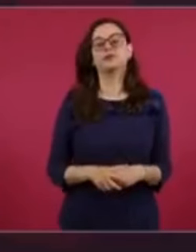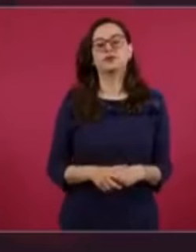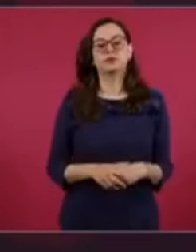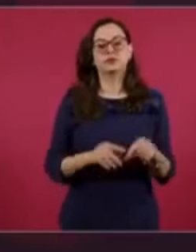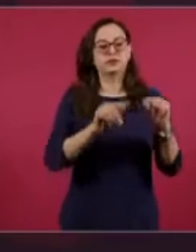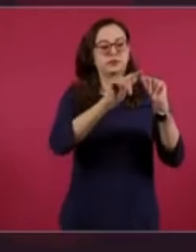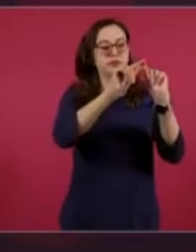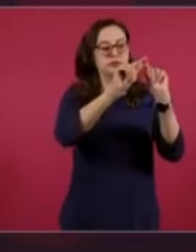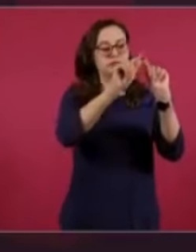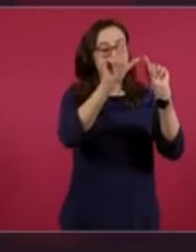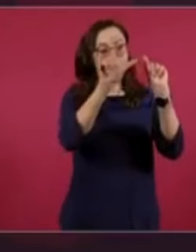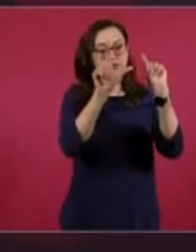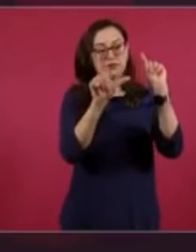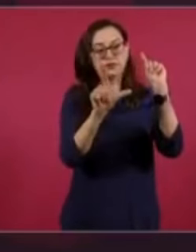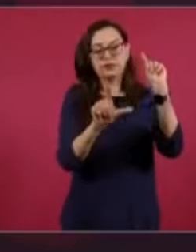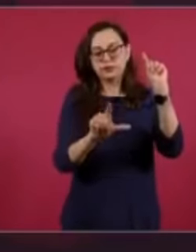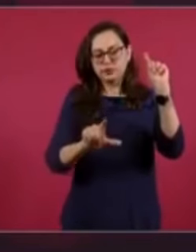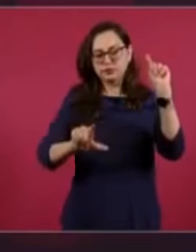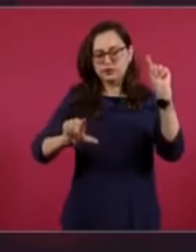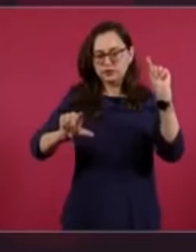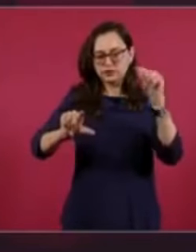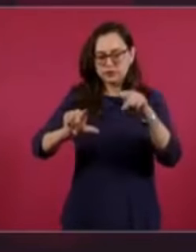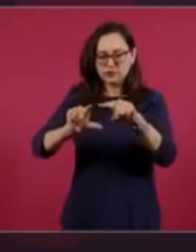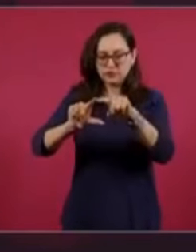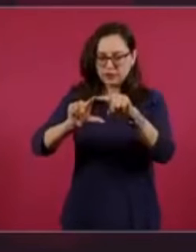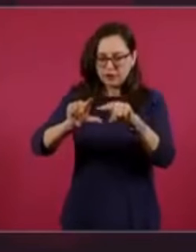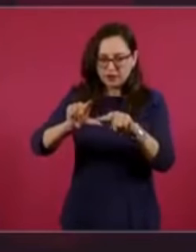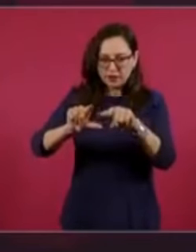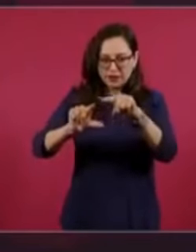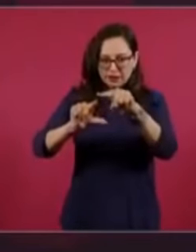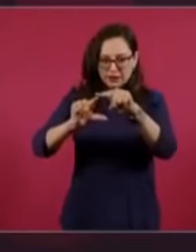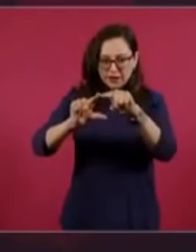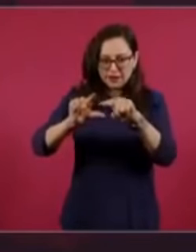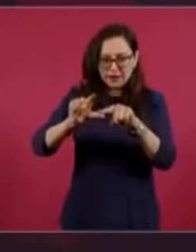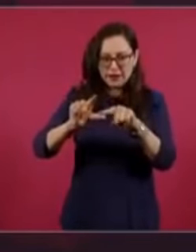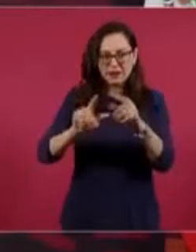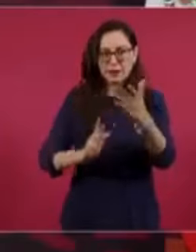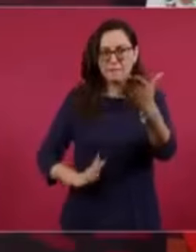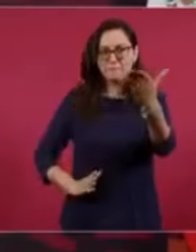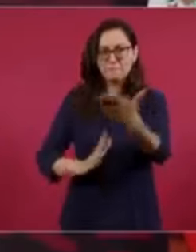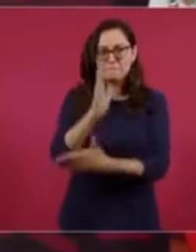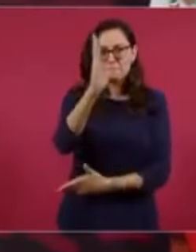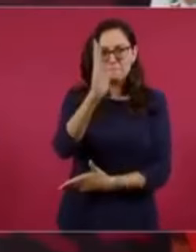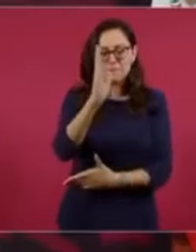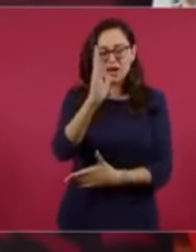seguro y